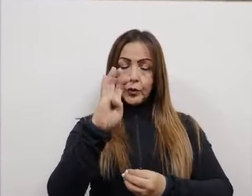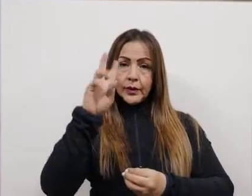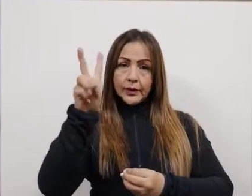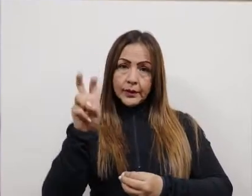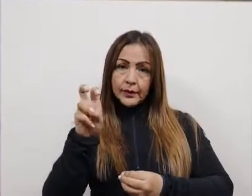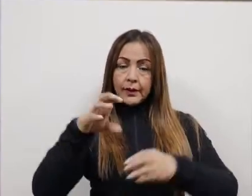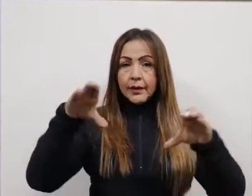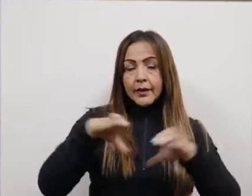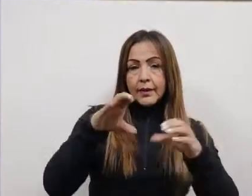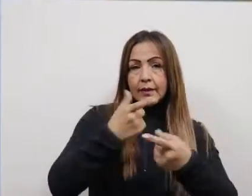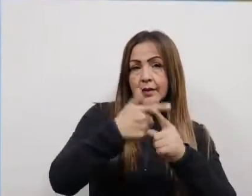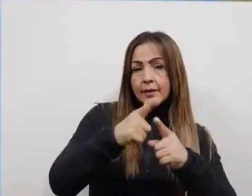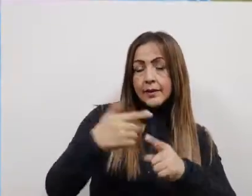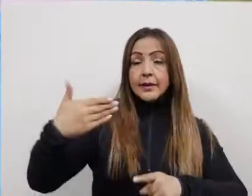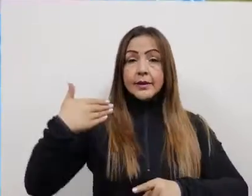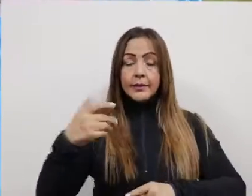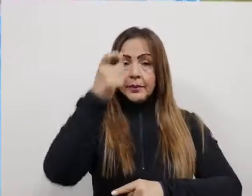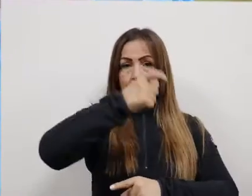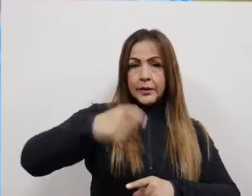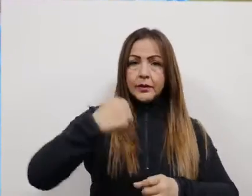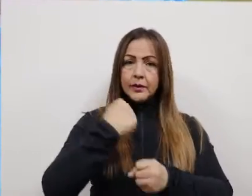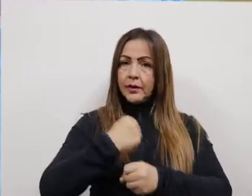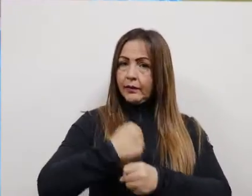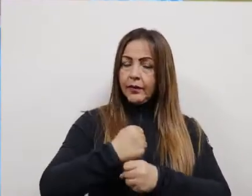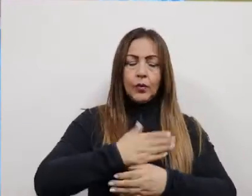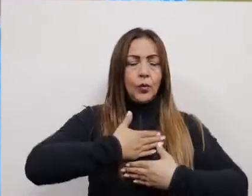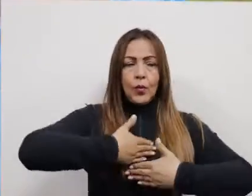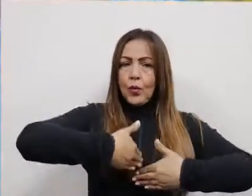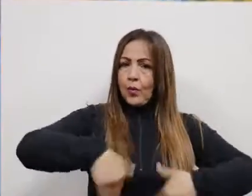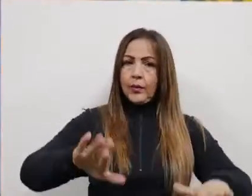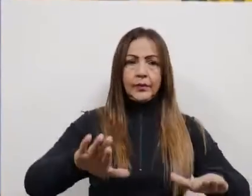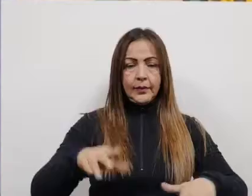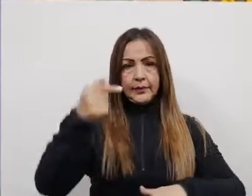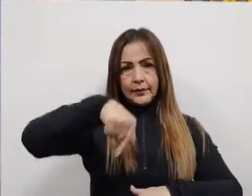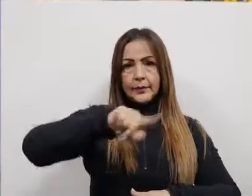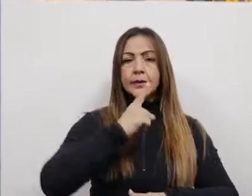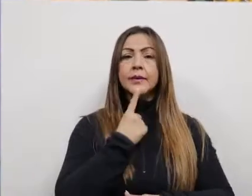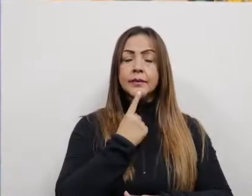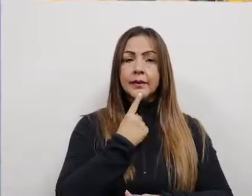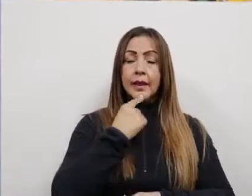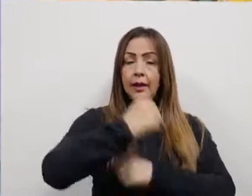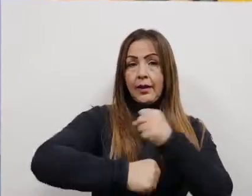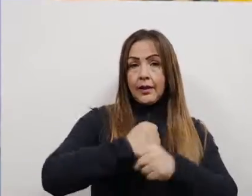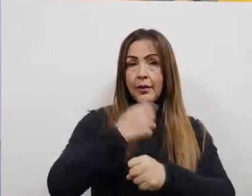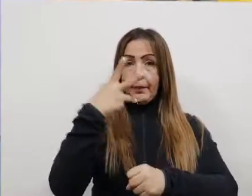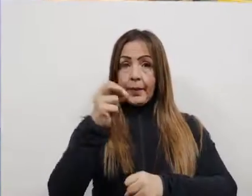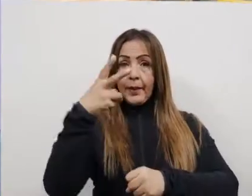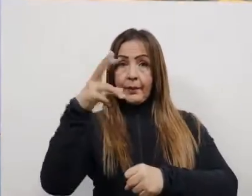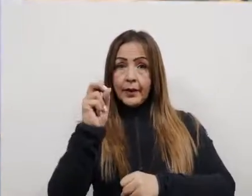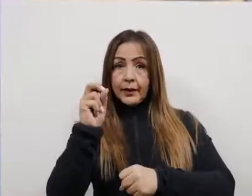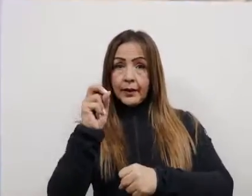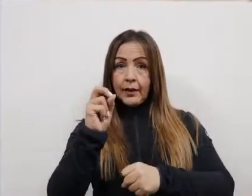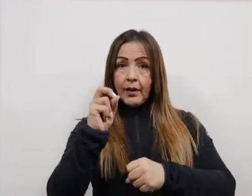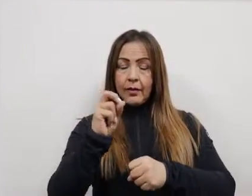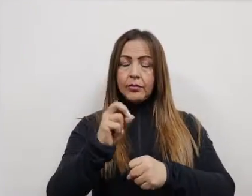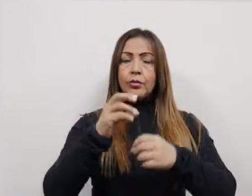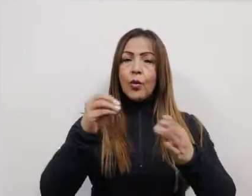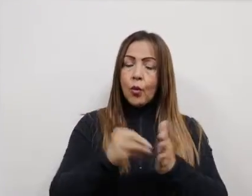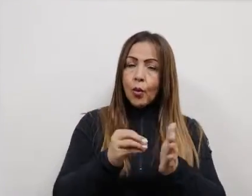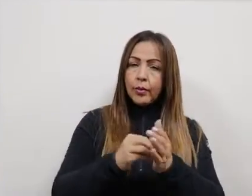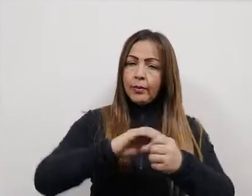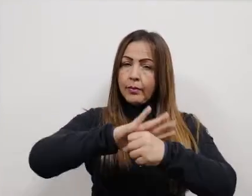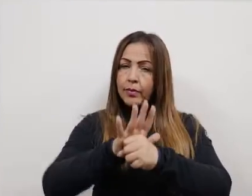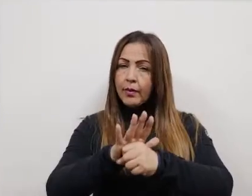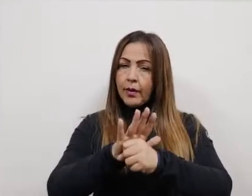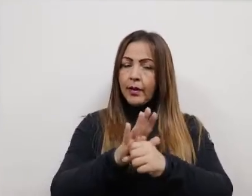857 actividades que benefician al trabajador formal e informal del municipio de Zipaquirá. Para el 2020, con motivo